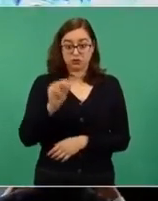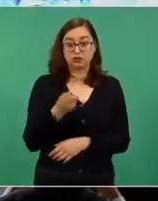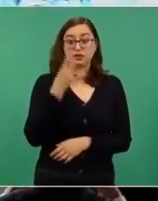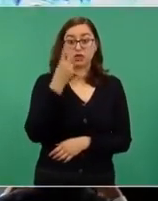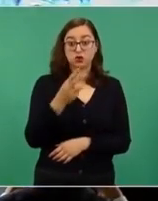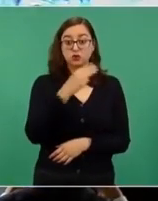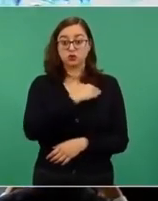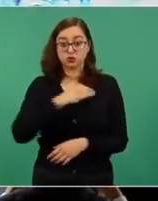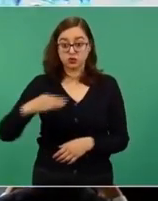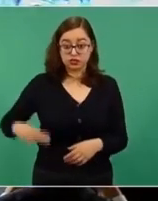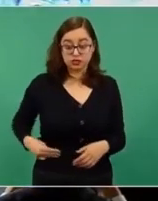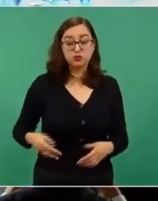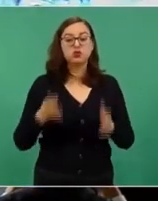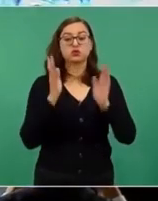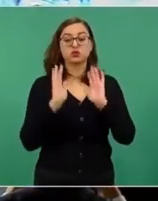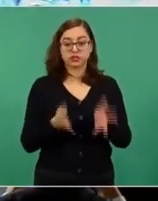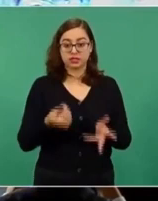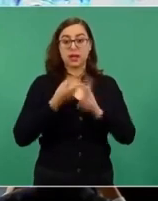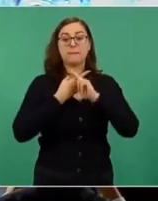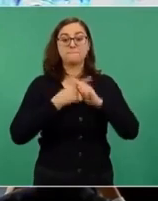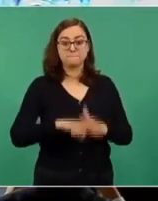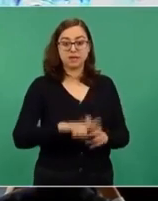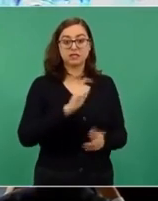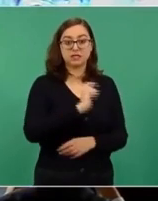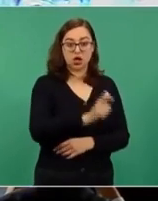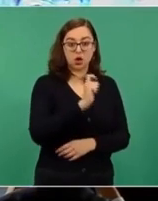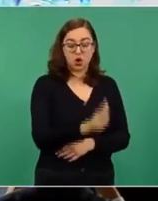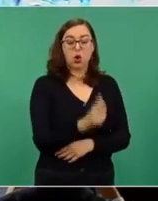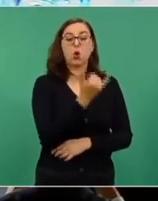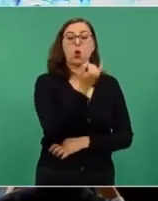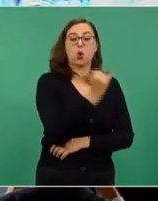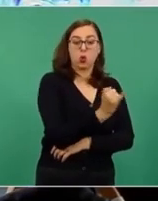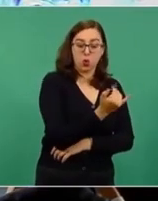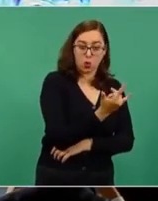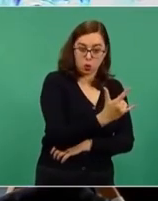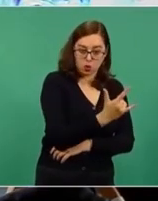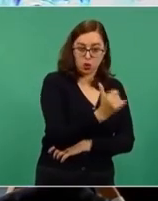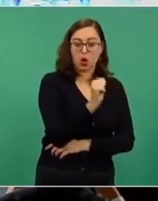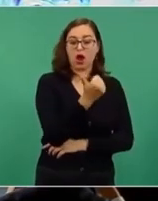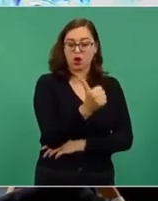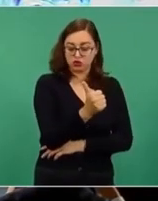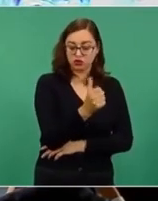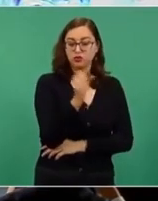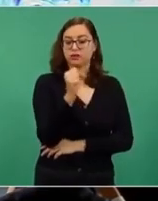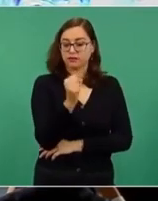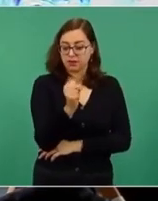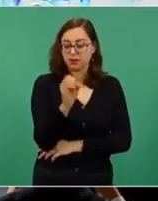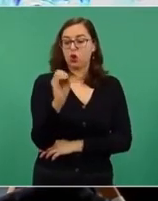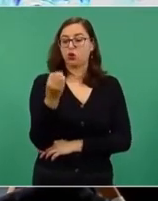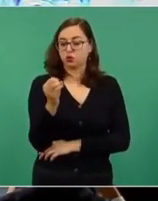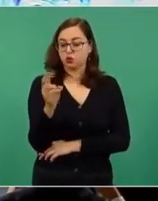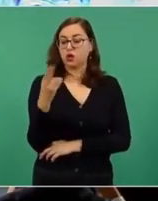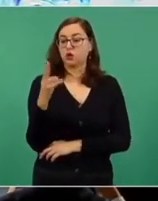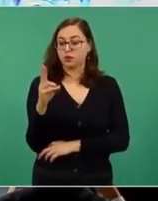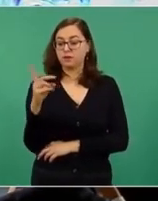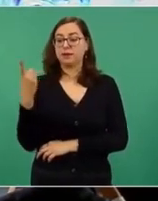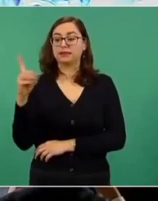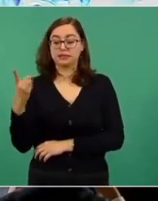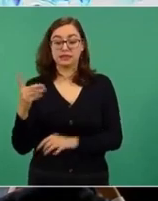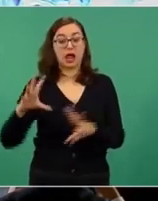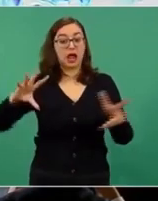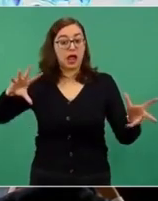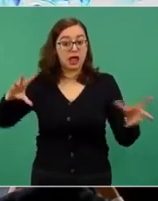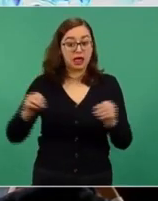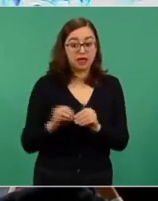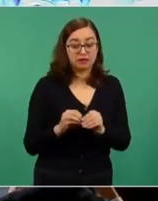país, iniciarán a cobrar julio-agosto, septiembre-octubre, y noviembre-diciembre. Es decir, a ellos les van a llegar